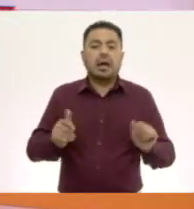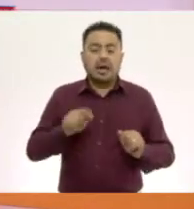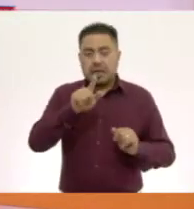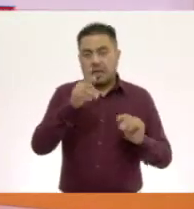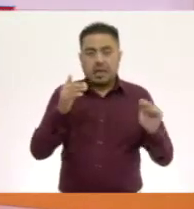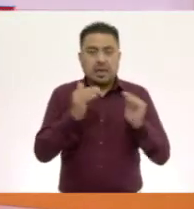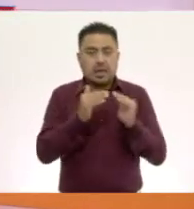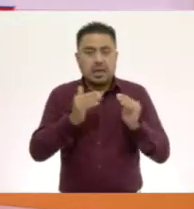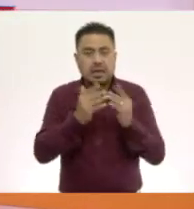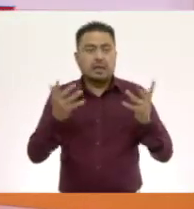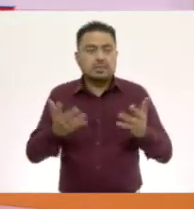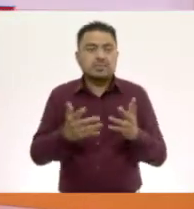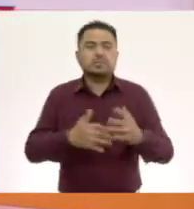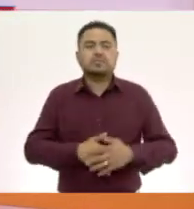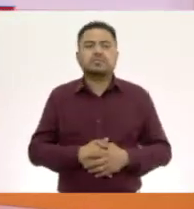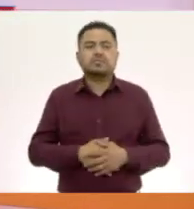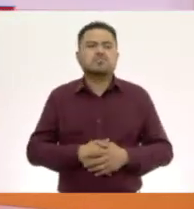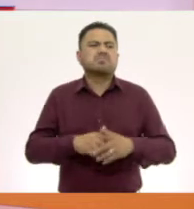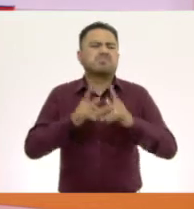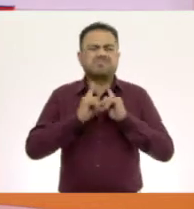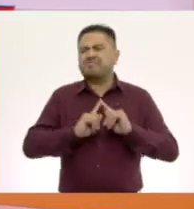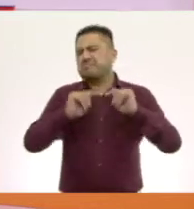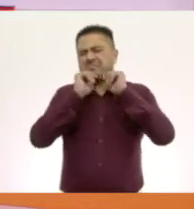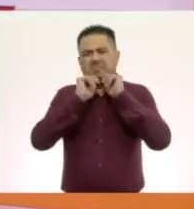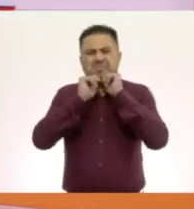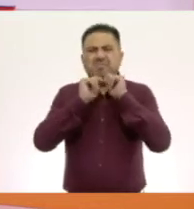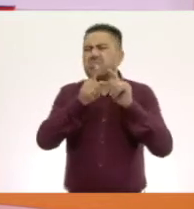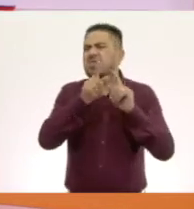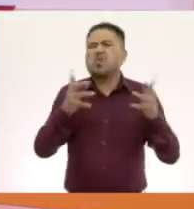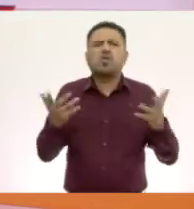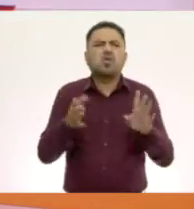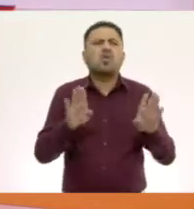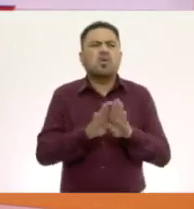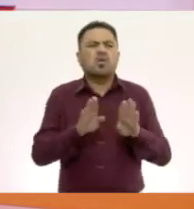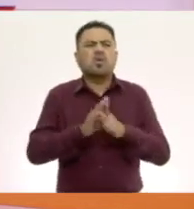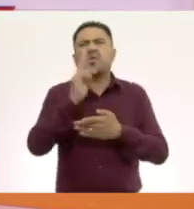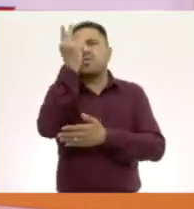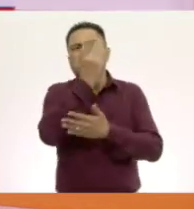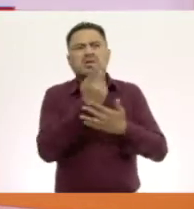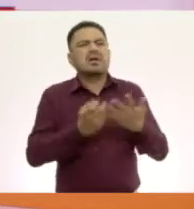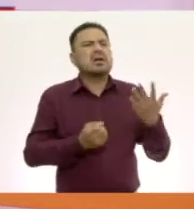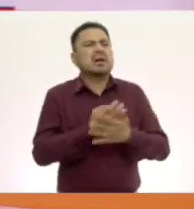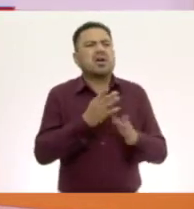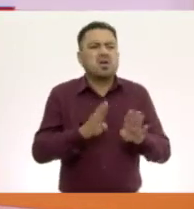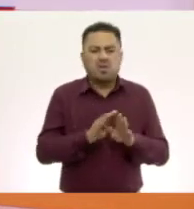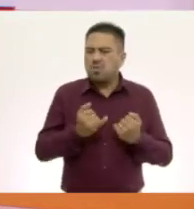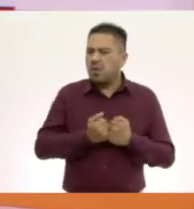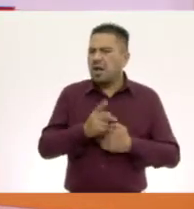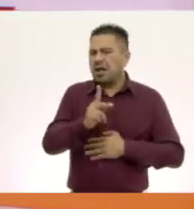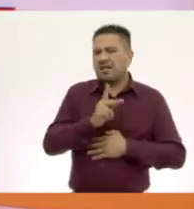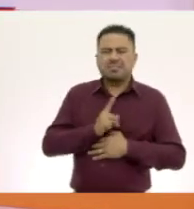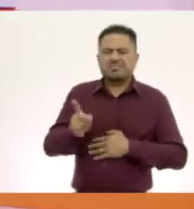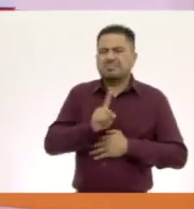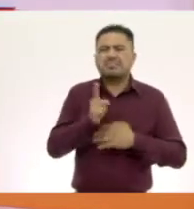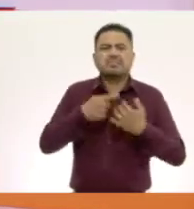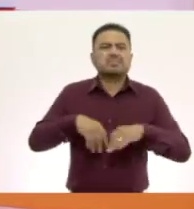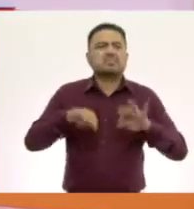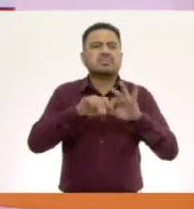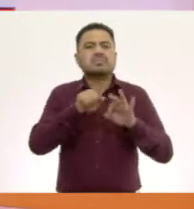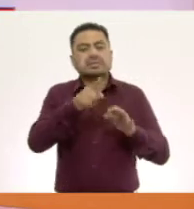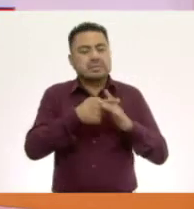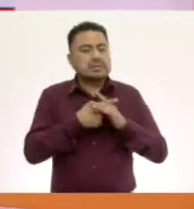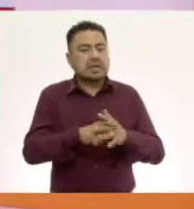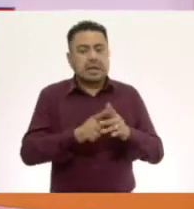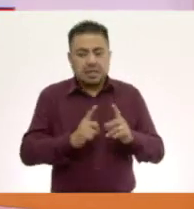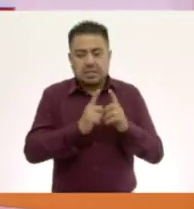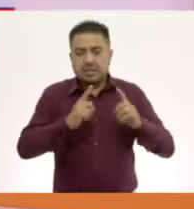tú en casa? No importa cómo lo hagas, no importa si los dibujos no te salen como a mí, lo importante es que tú empieces